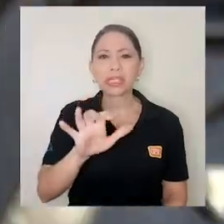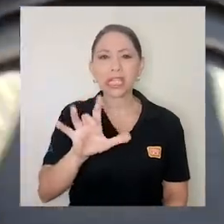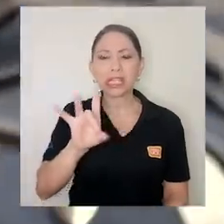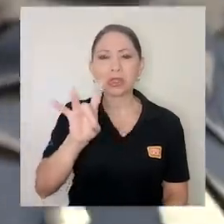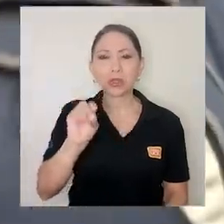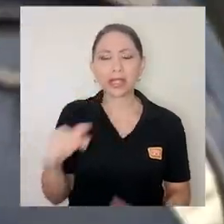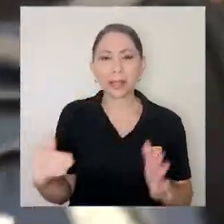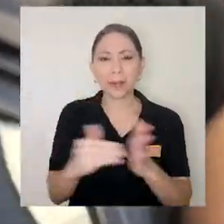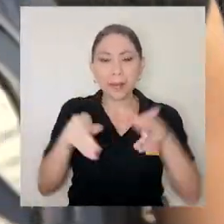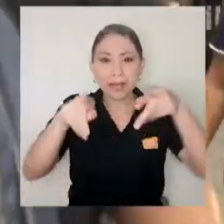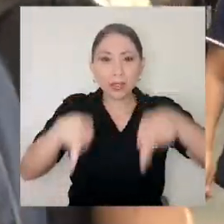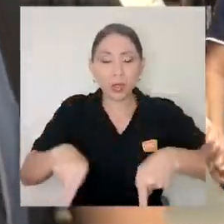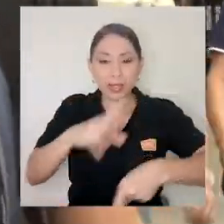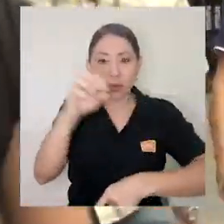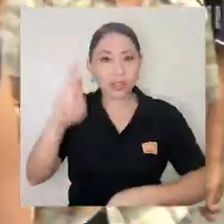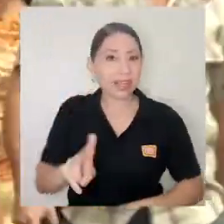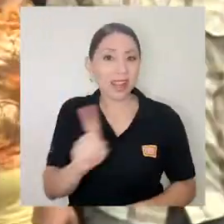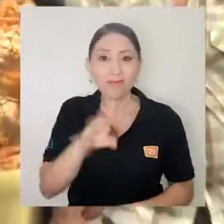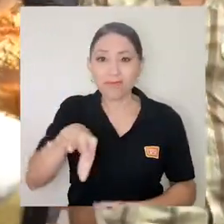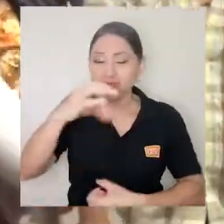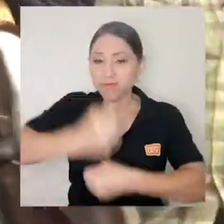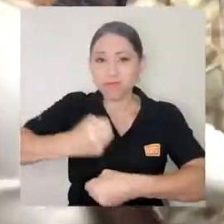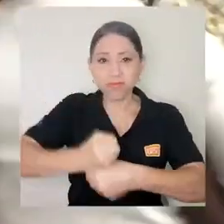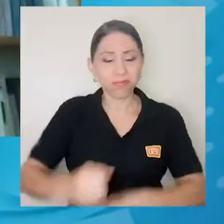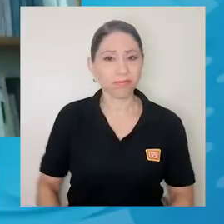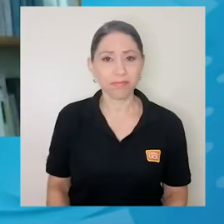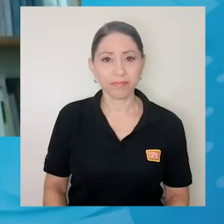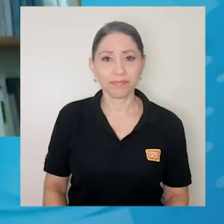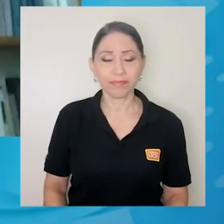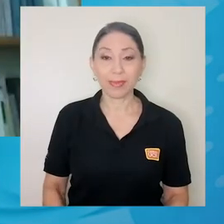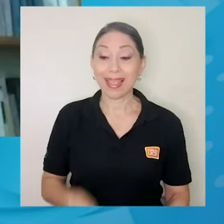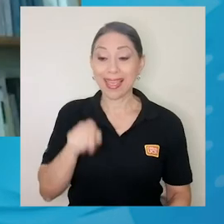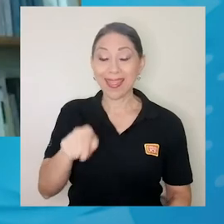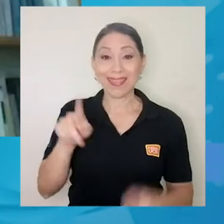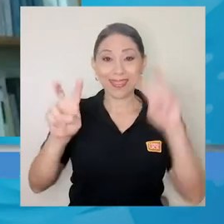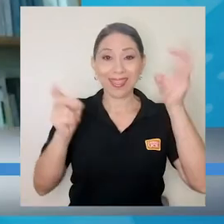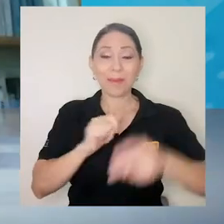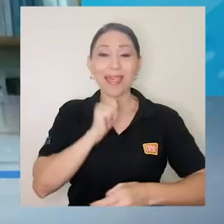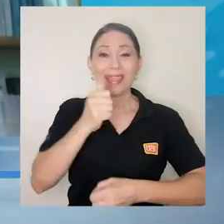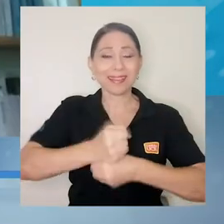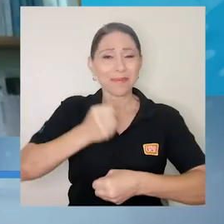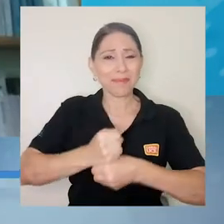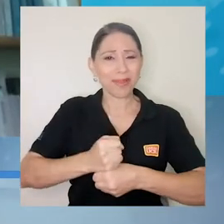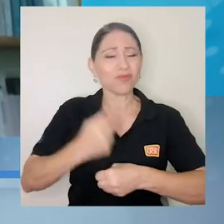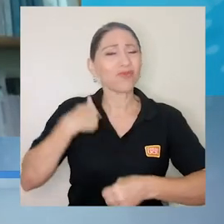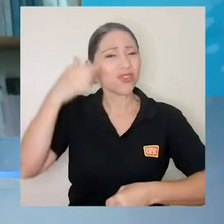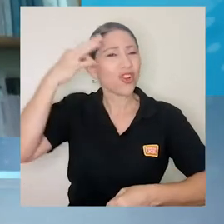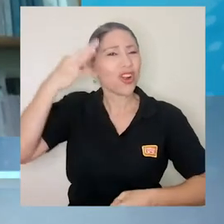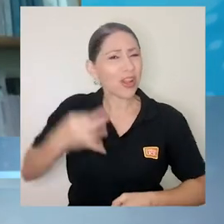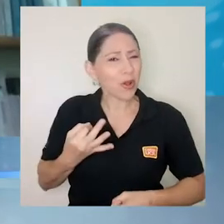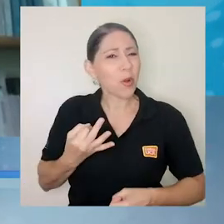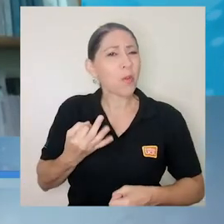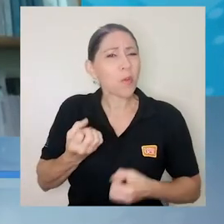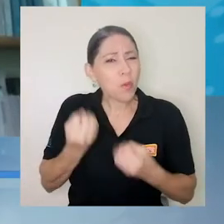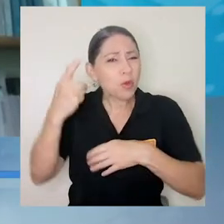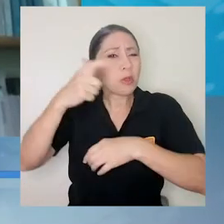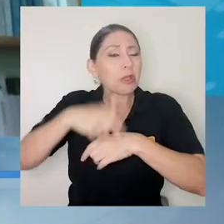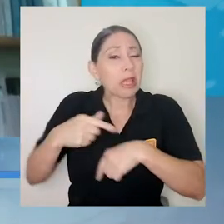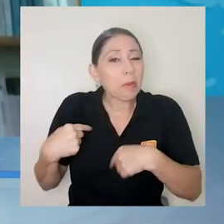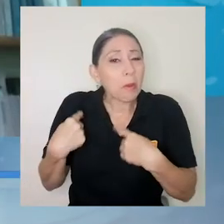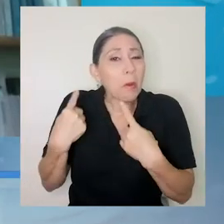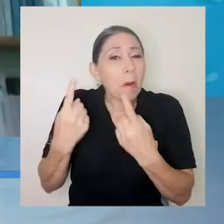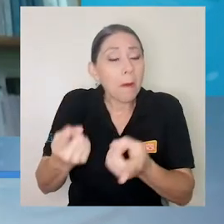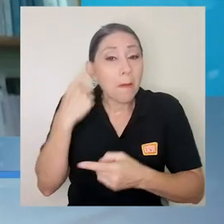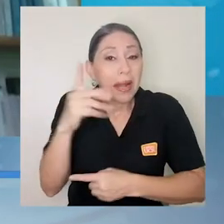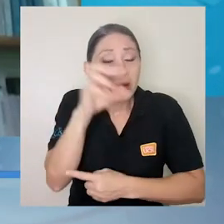en Costa Rica están desempleadas. Desde el punto de vista del desempleo, yo creo que va a pasar mucho tiempo en el cual Costa Rica va